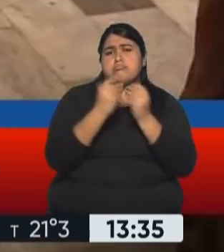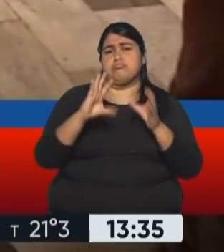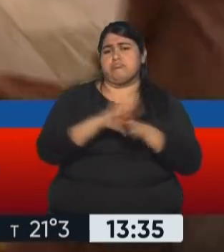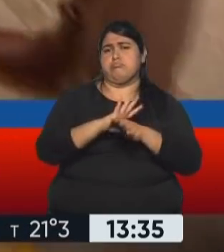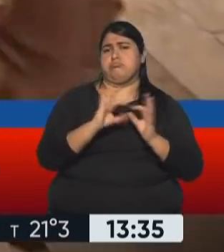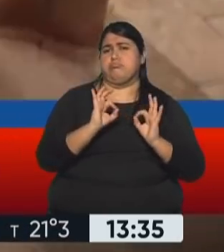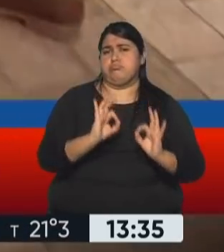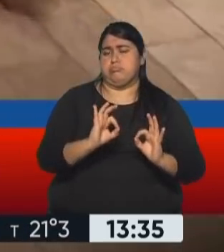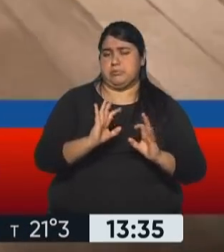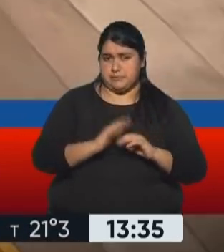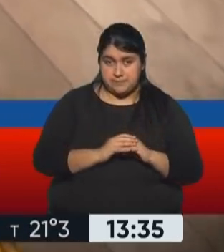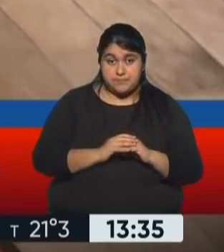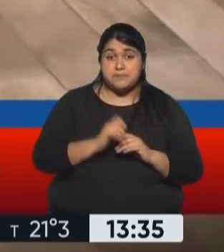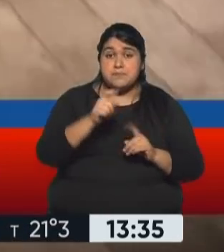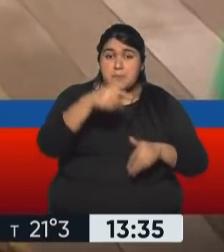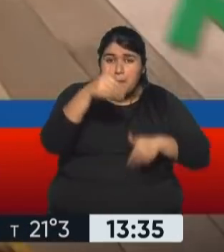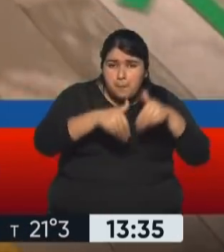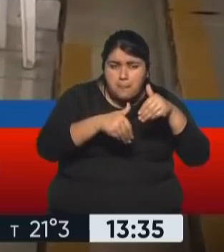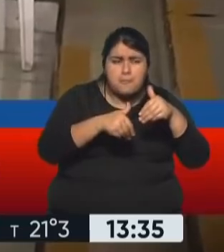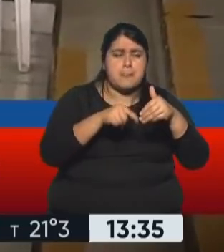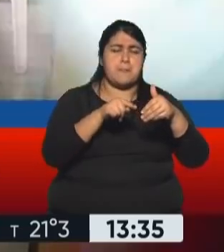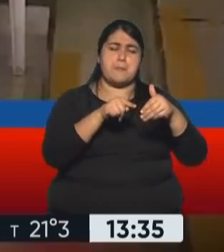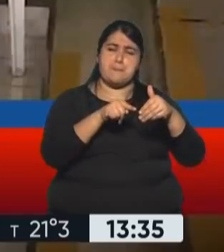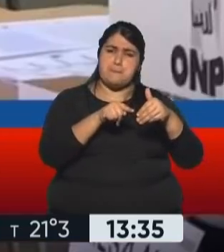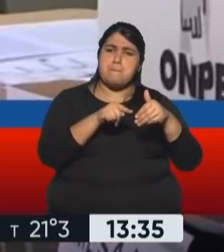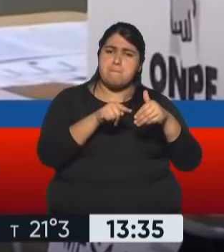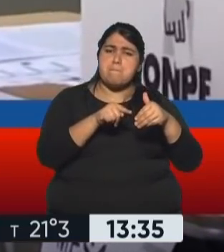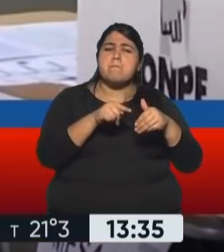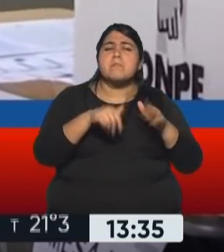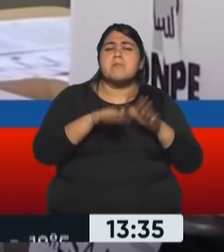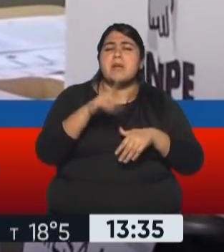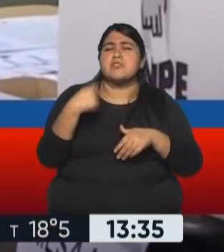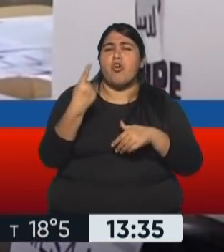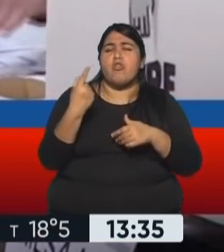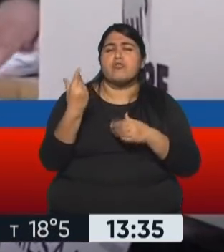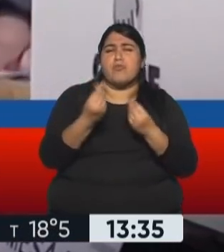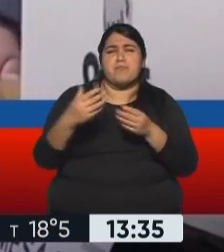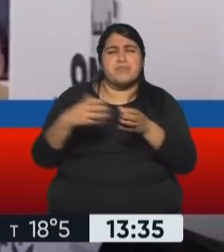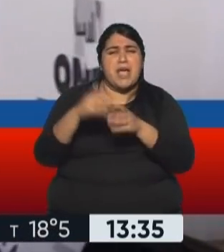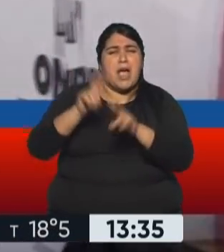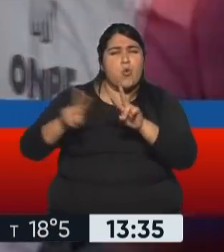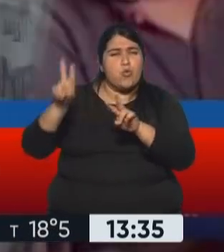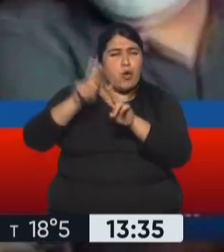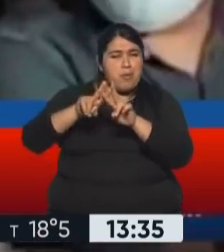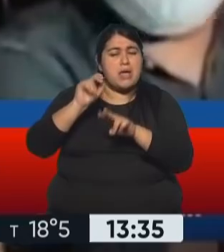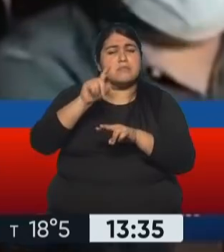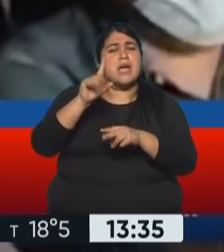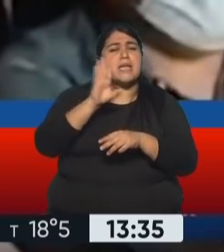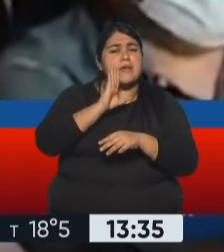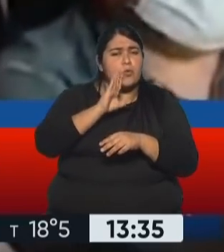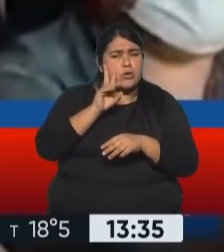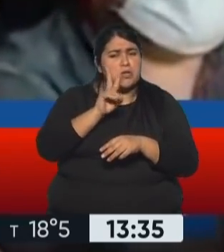A este clima de cosa electoral juzgada, se suman las declaraciones de funcionarios de la Unión Europea y los Estados Unidos que